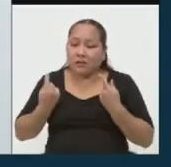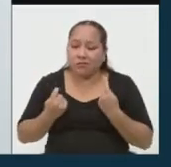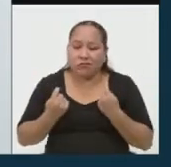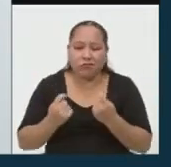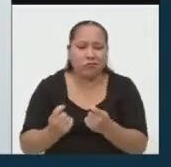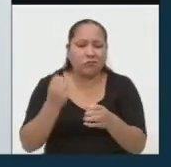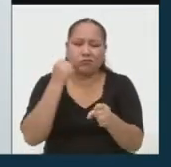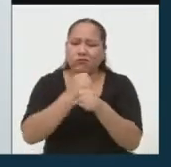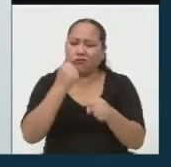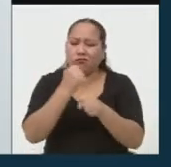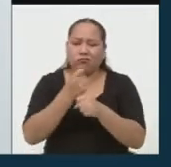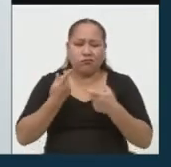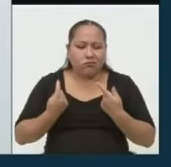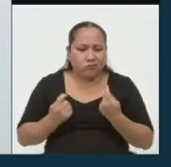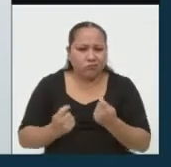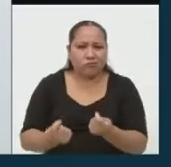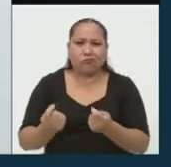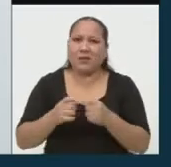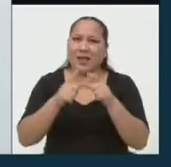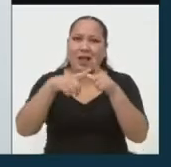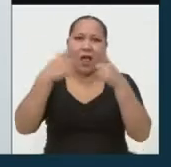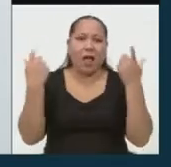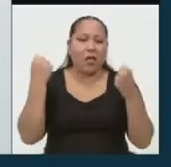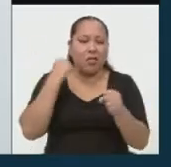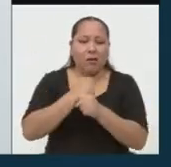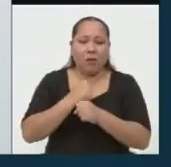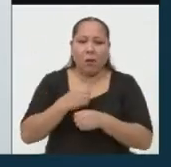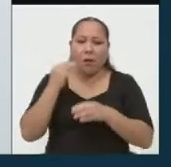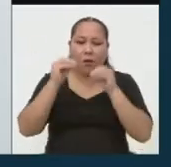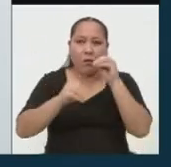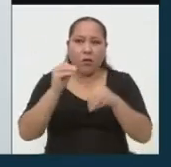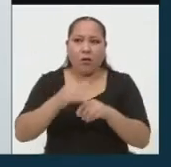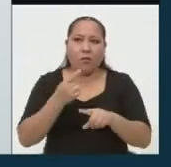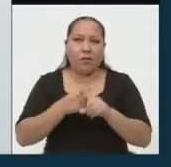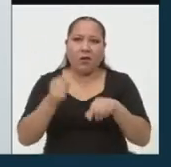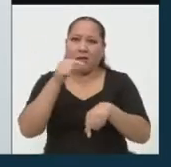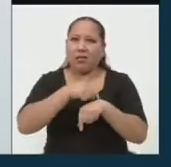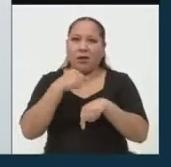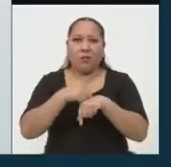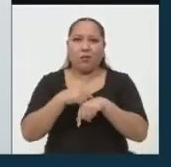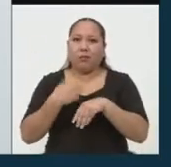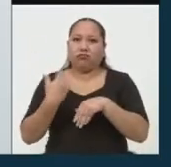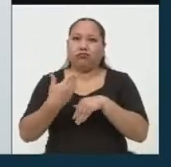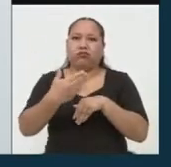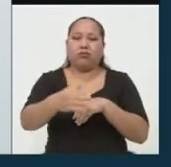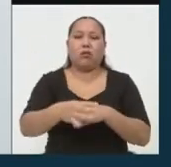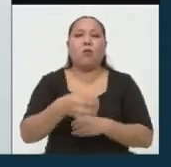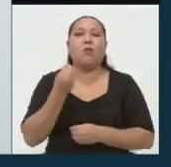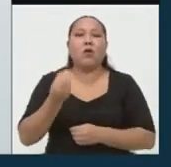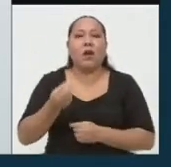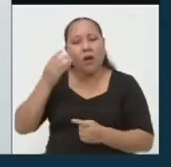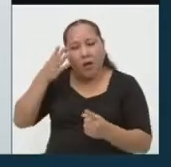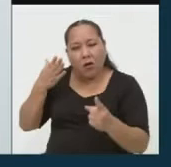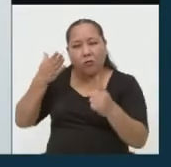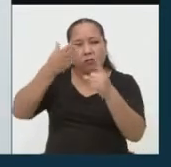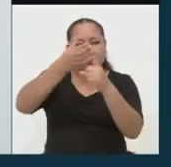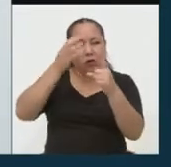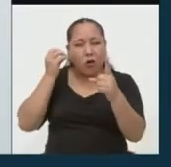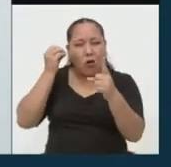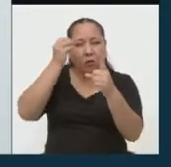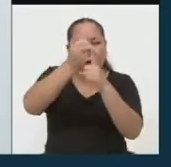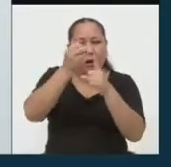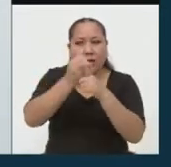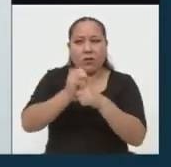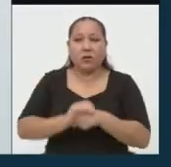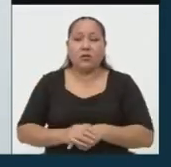esfuerzo para poder ejecutar este proceso. Pero estamos contra el tiempo. Primero, porque la gran meta es vacunar